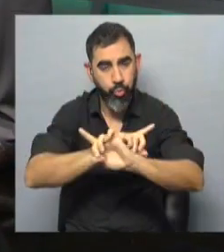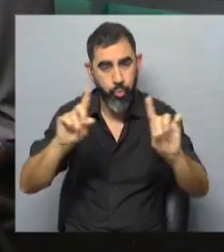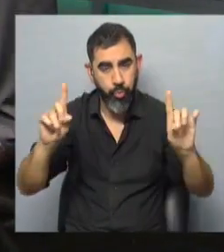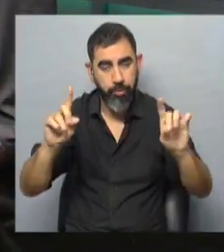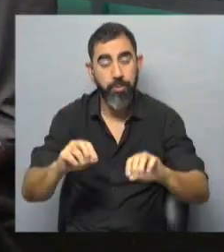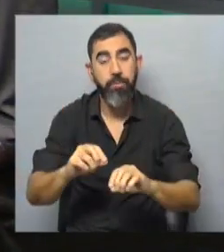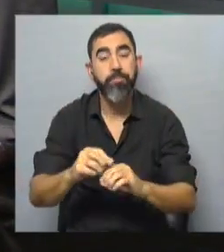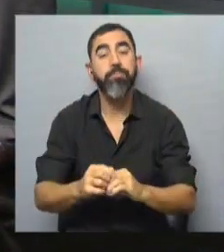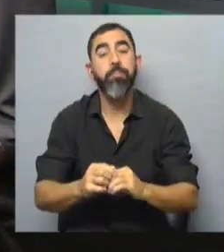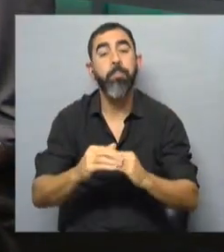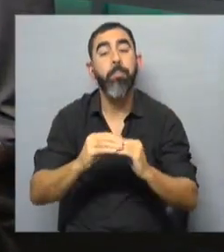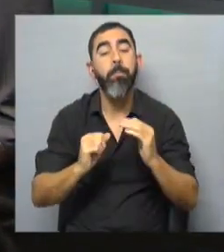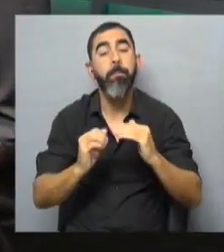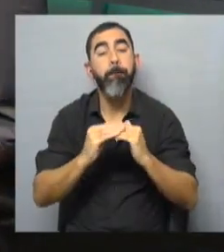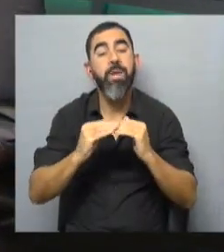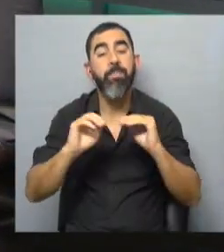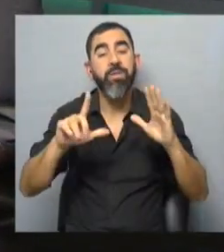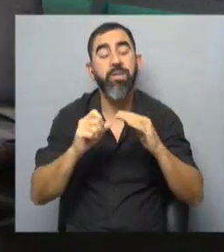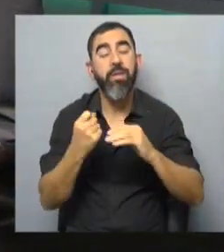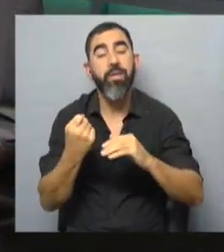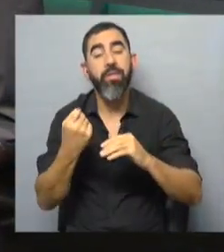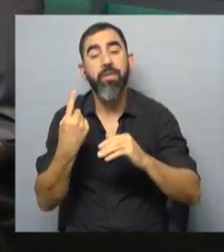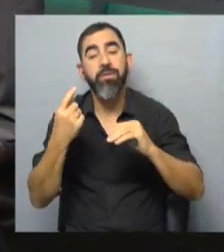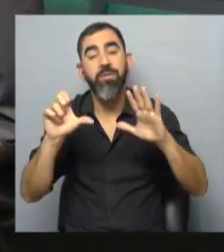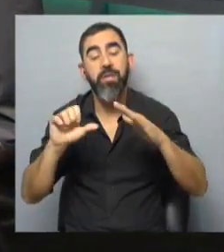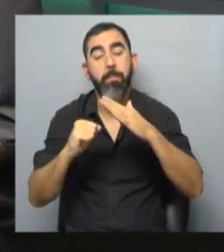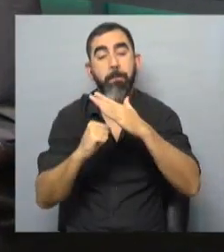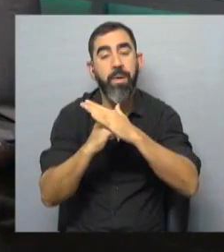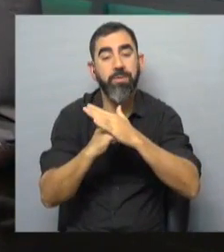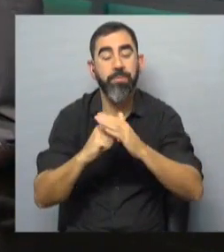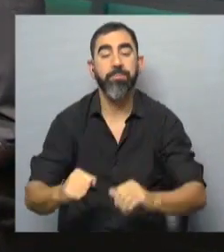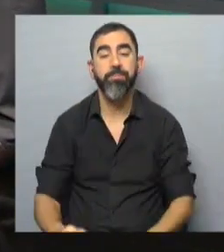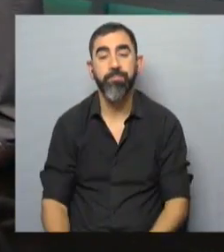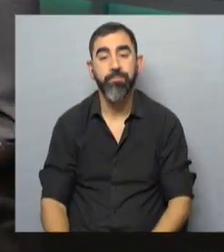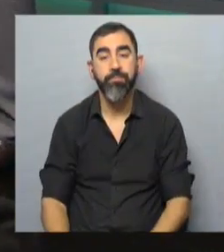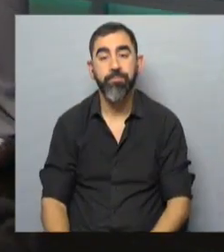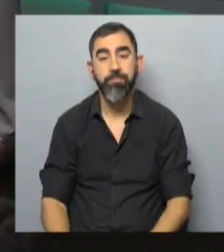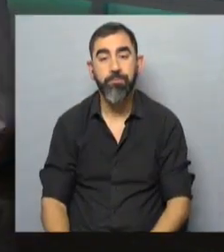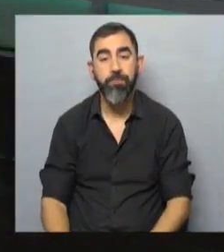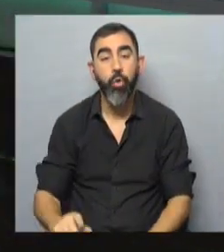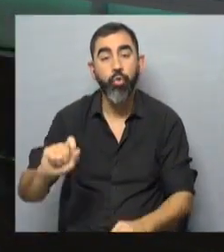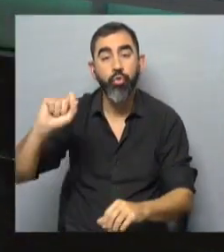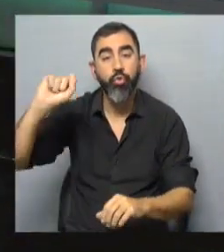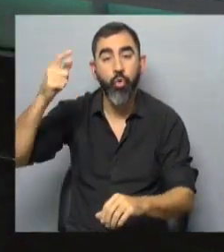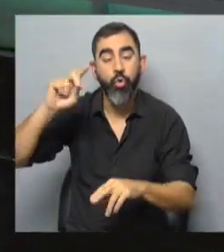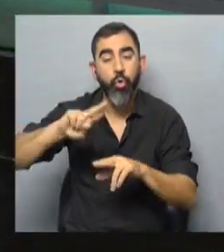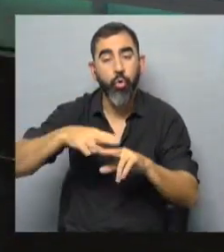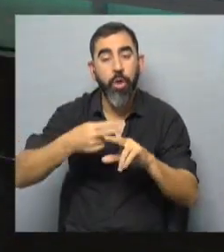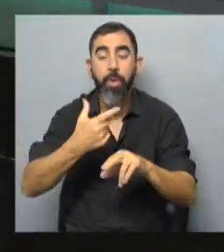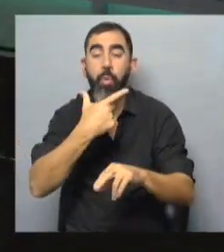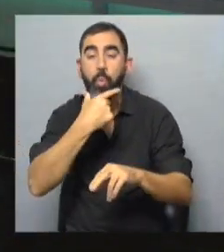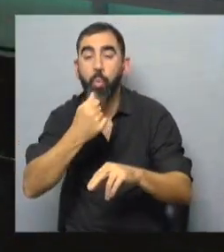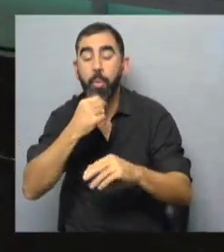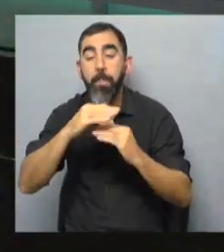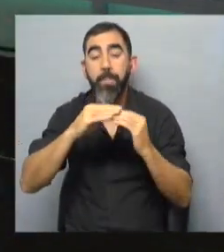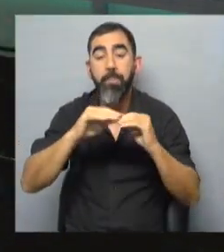Inumet. Un descanso, 7 y 16, las temperaturas extremas para esa jornada. El sol que reaparece de cara al jueves. Allí vamos a tener